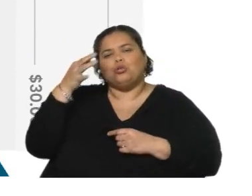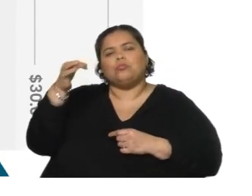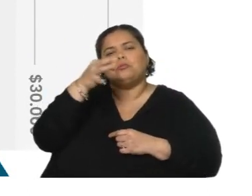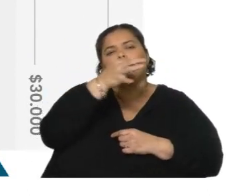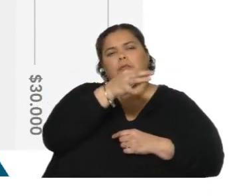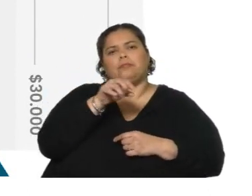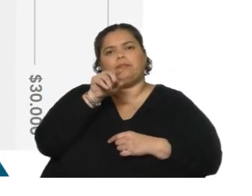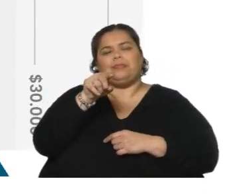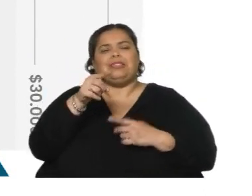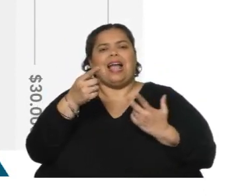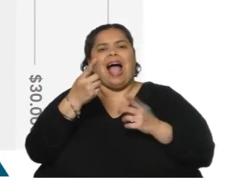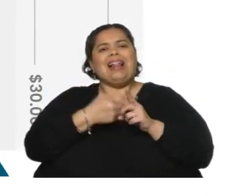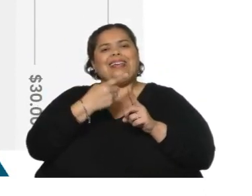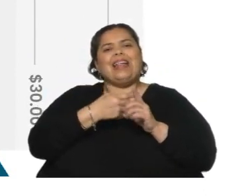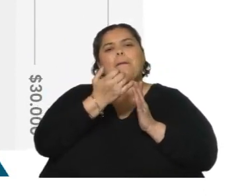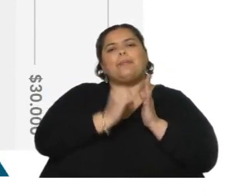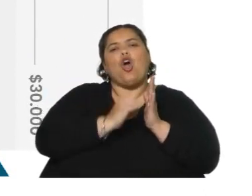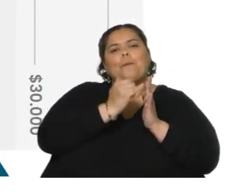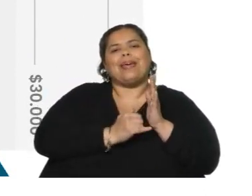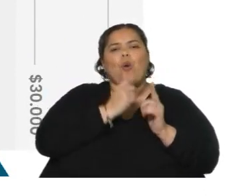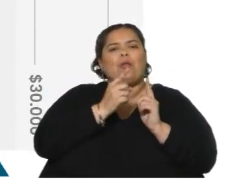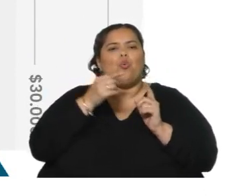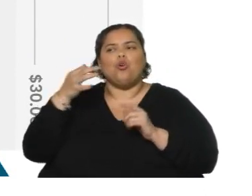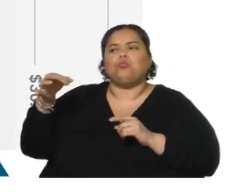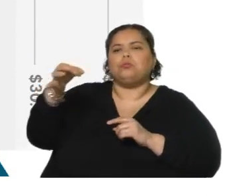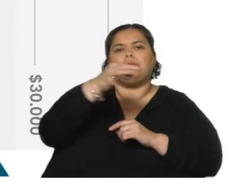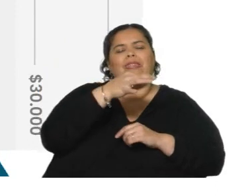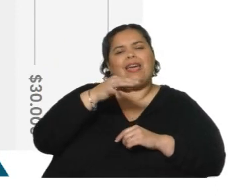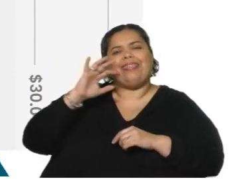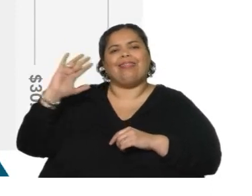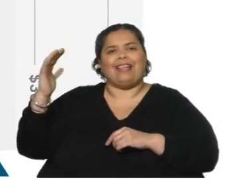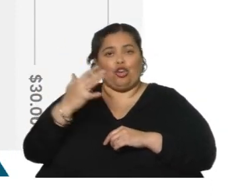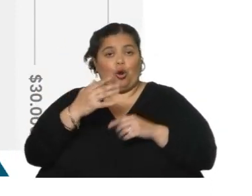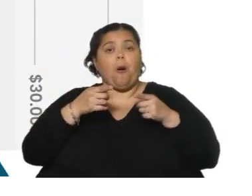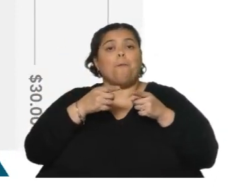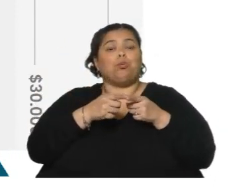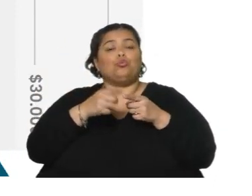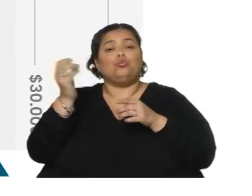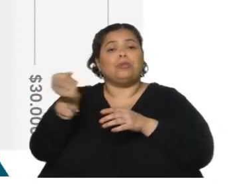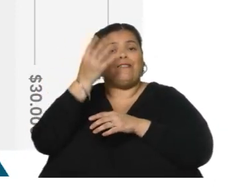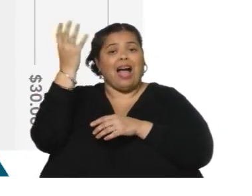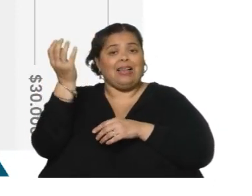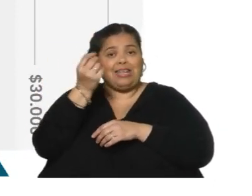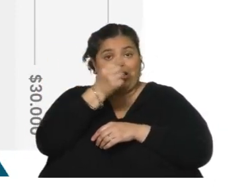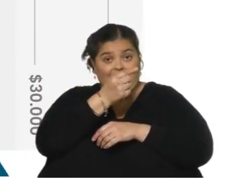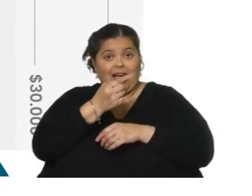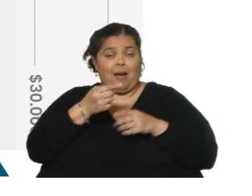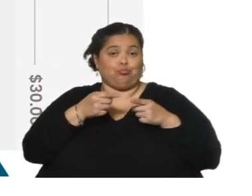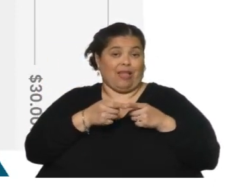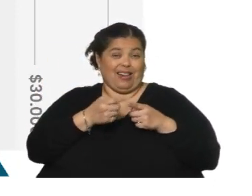Alquileres promedio en algunas localidades del país. Fíjense ustedes, Punta Ballena se ha vuelto un lugar